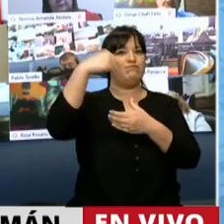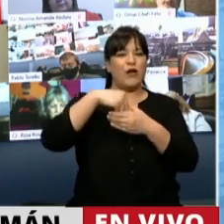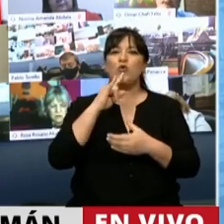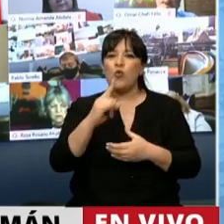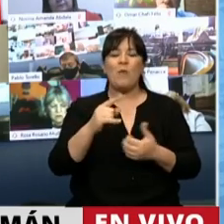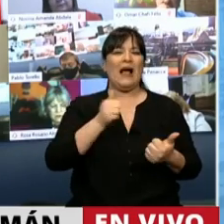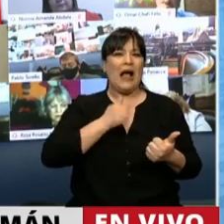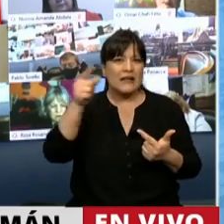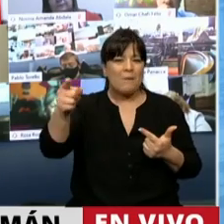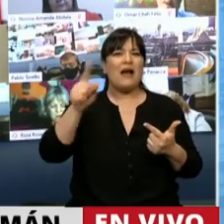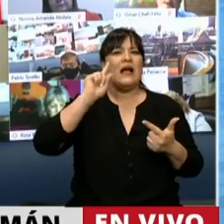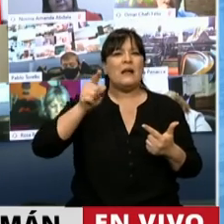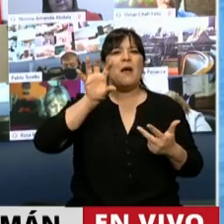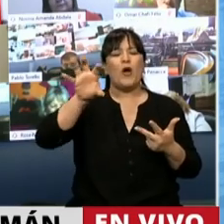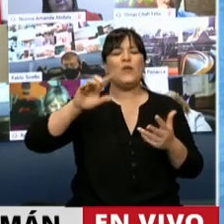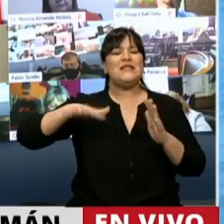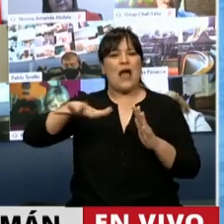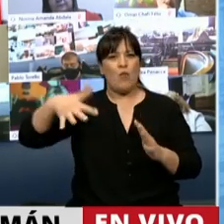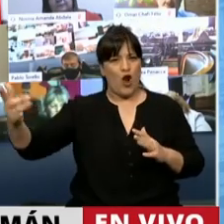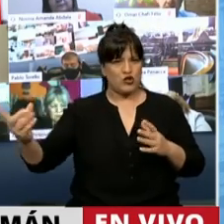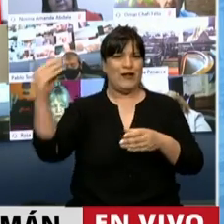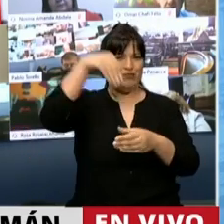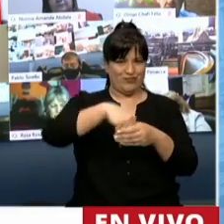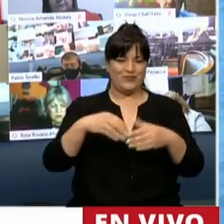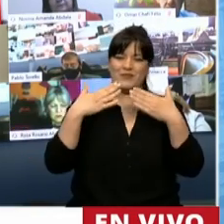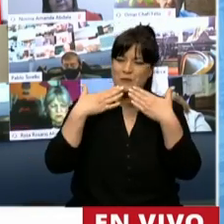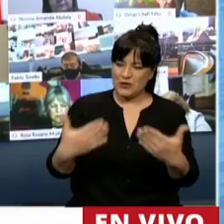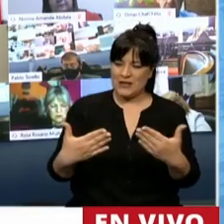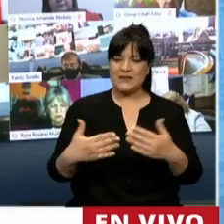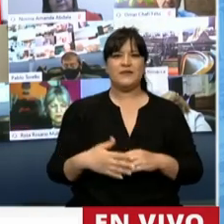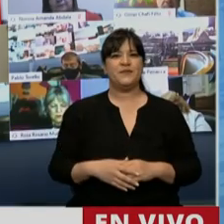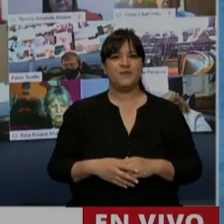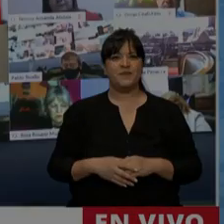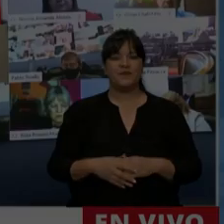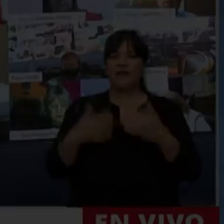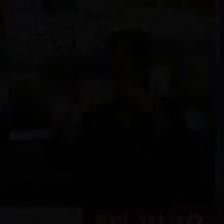Tucumán, a Catamarca y a la provincia de Buenos Aires. Muchas gracias. Gracias, diputada. diputada. Gracias,